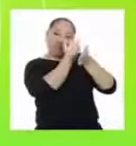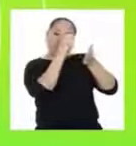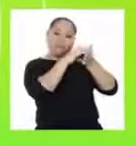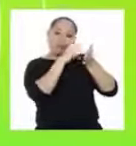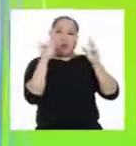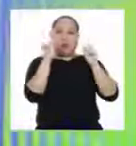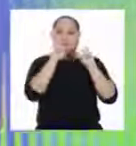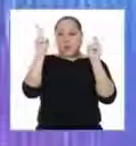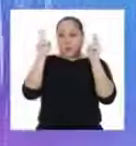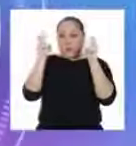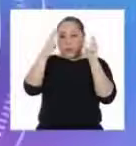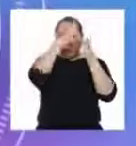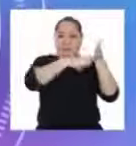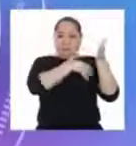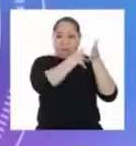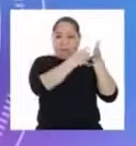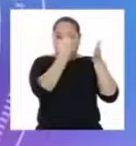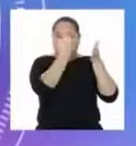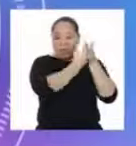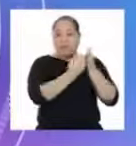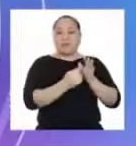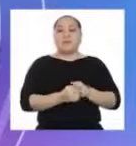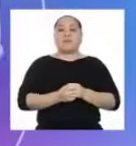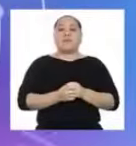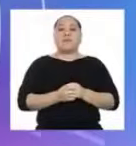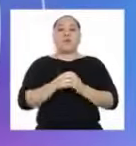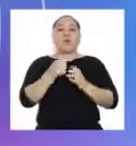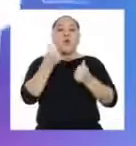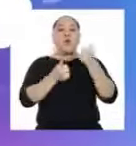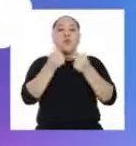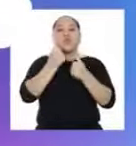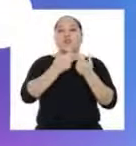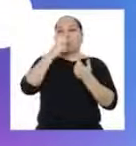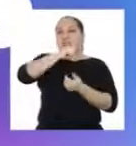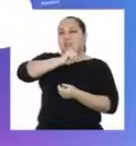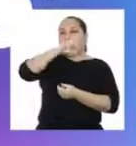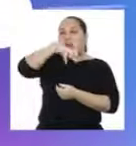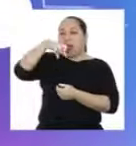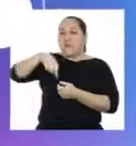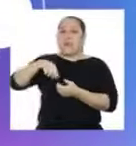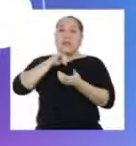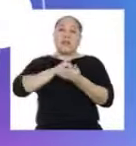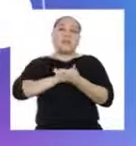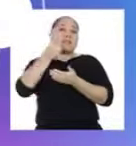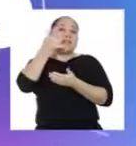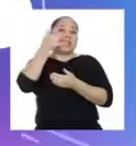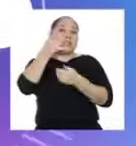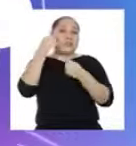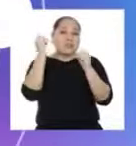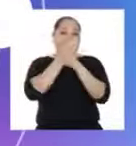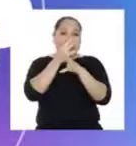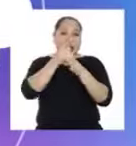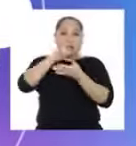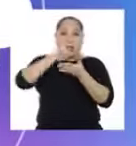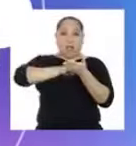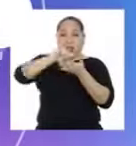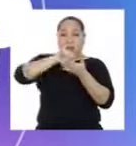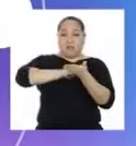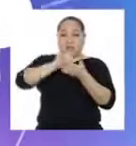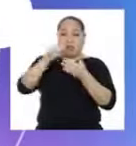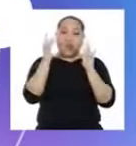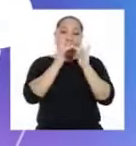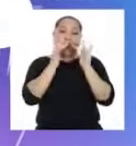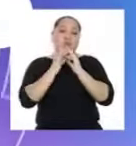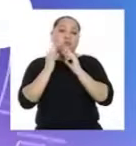pondremos el mismo título que tiene la tabla de frecuencias. Tipos de aplicativos para videollamadas que usan más los jóvenes para